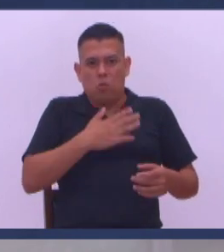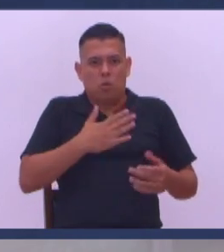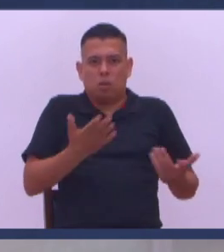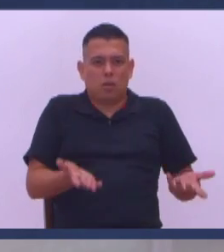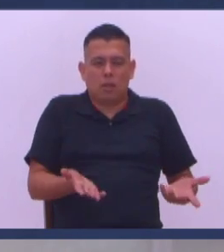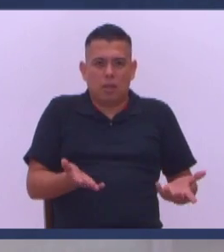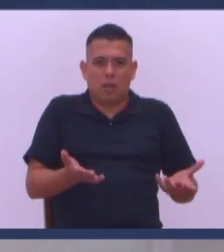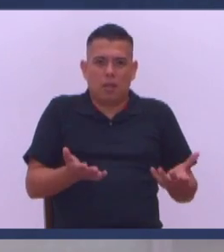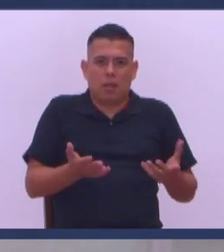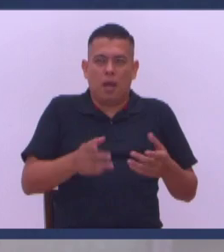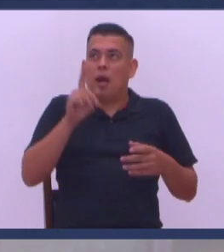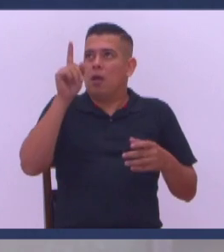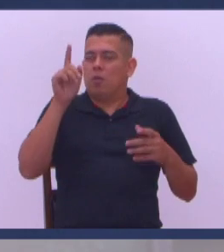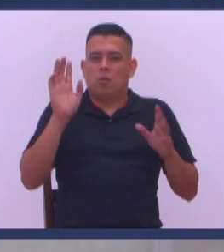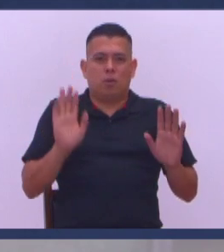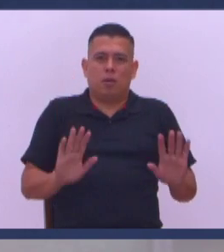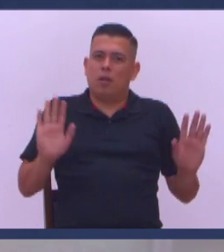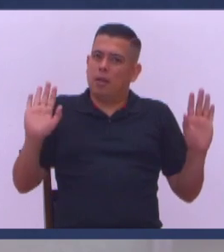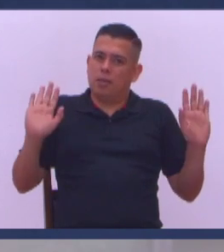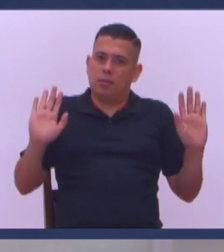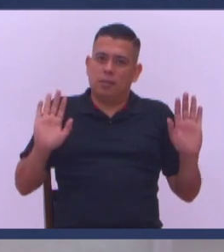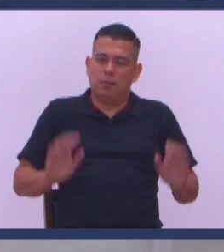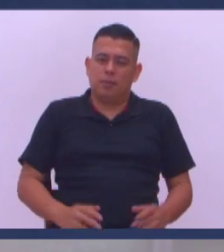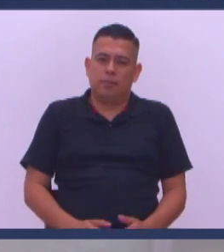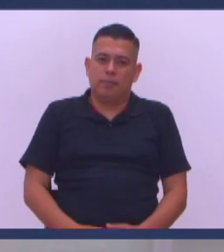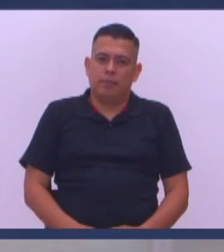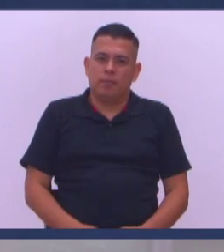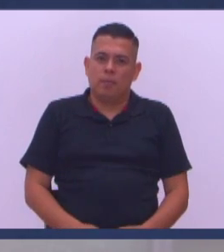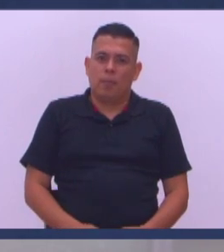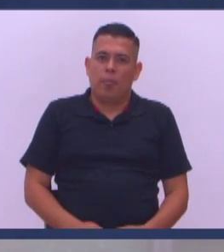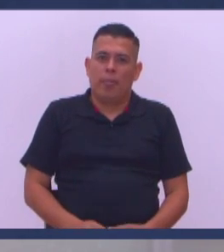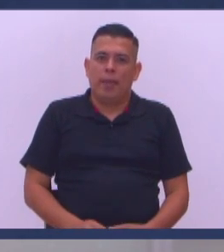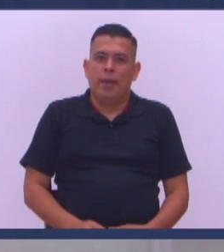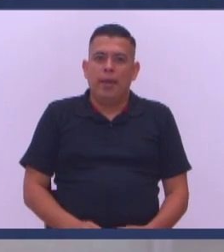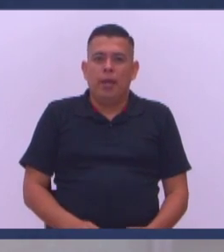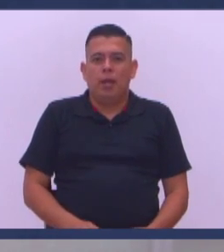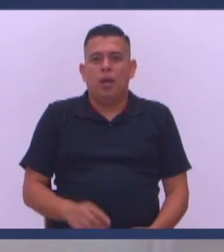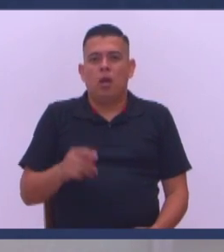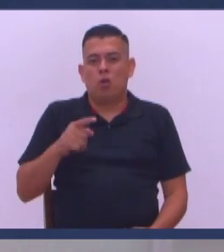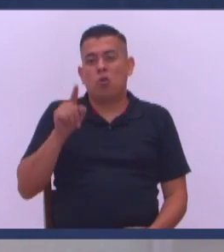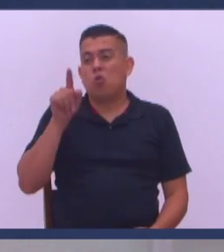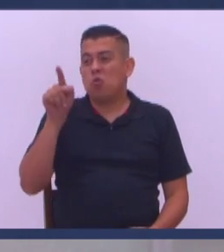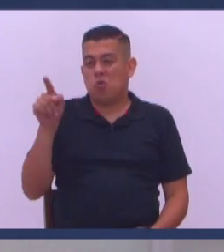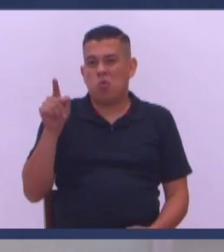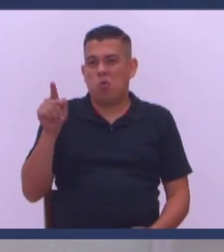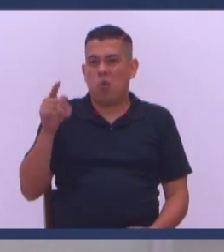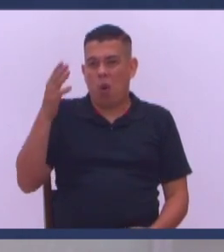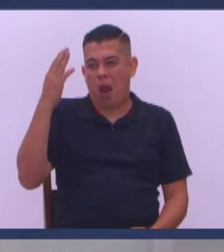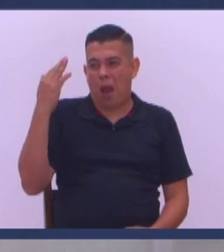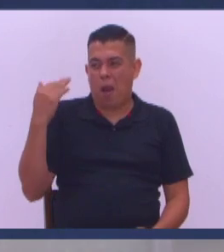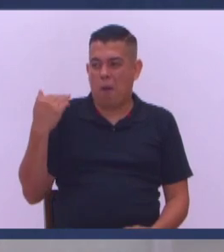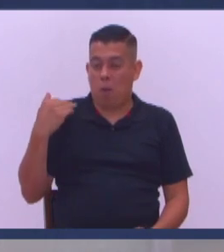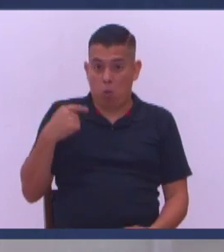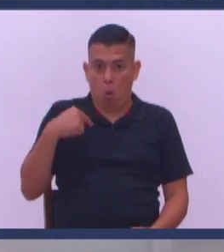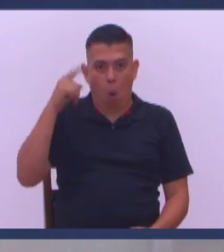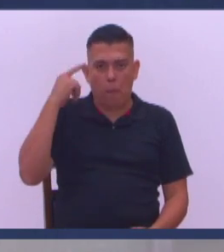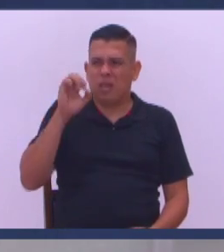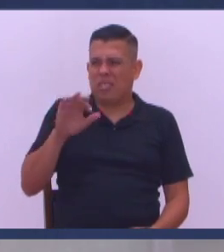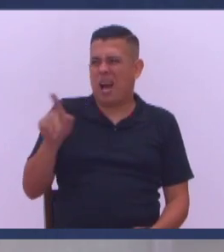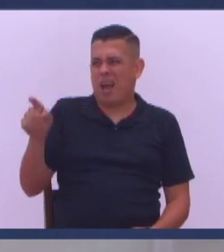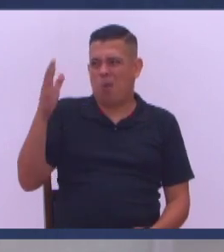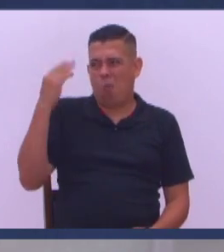extremo Pero démosle gracias A Dios hermano Mira yo tengo Una mala mujer Por lo menos Tiene mujer y no marido ¿Me entienden?